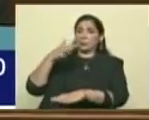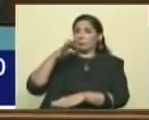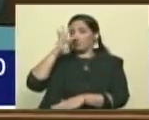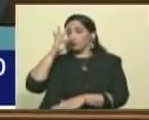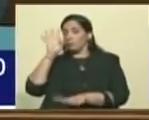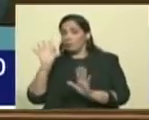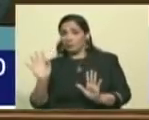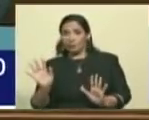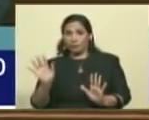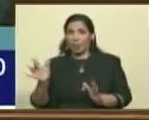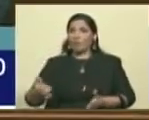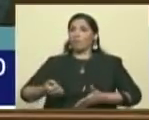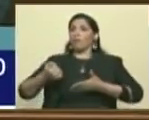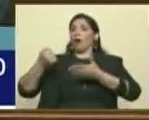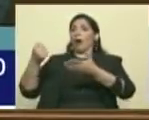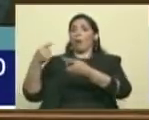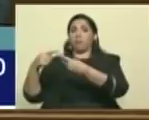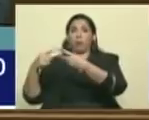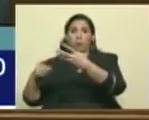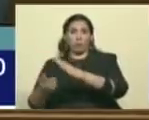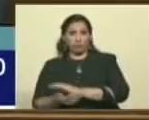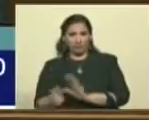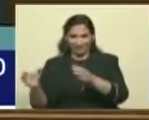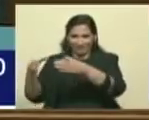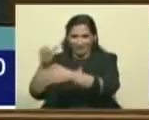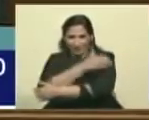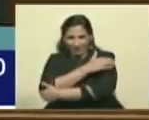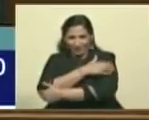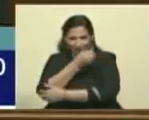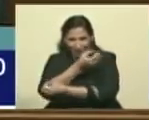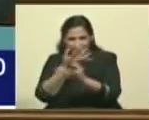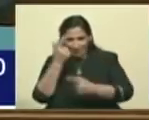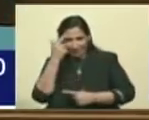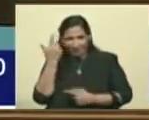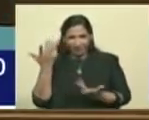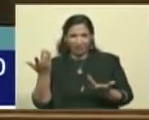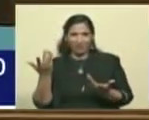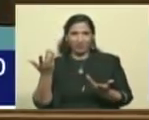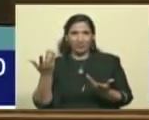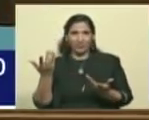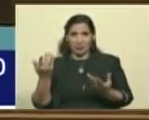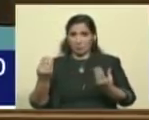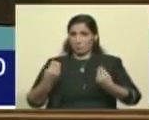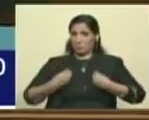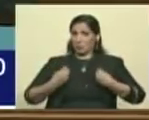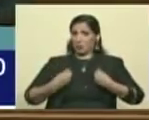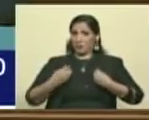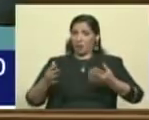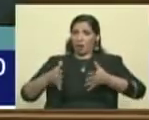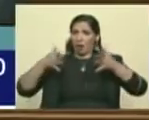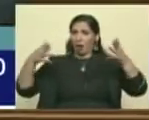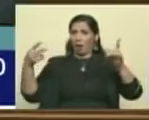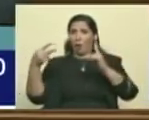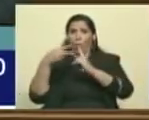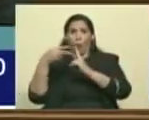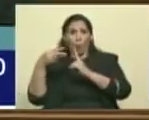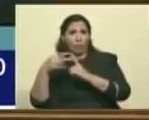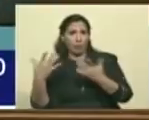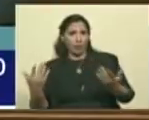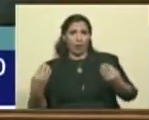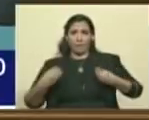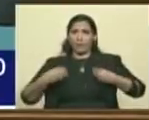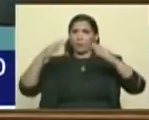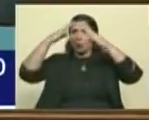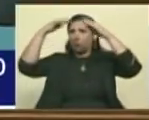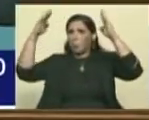Los beneficiados de ser dirigentes opositores, que viven en grandes hoteles, que viven en mansiones, en